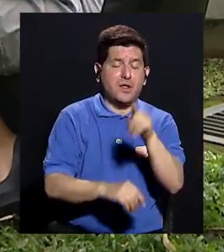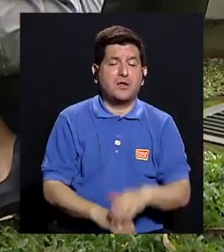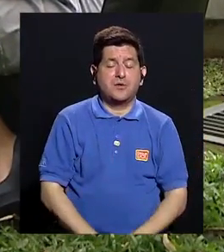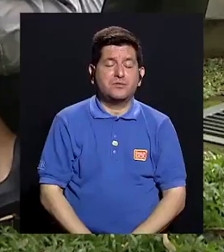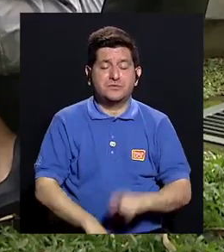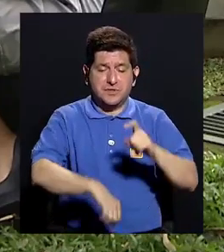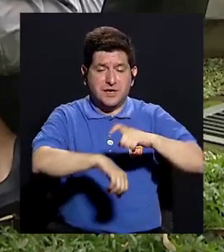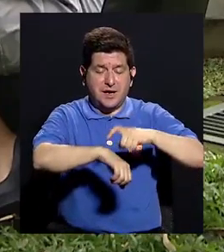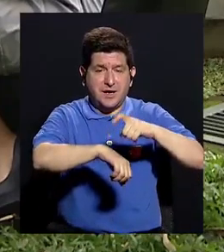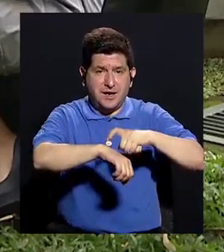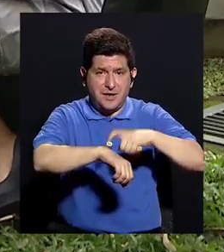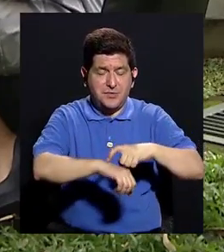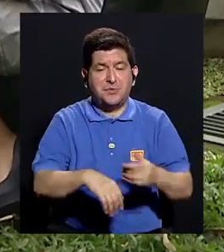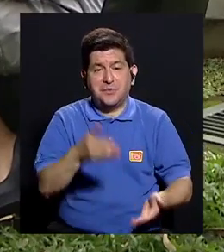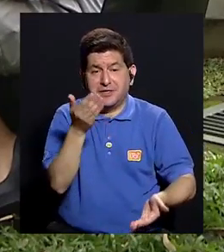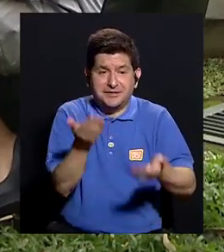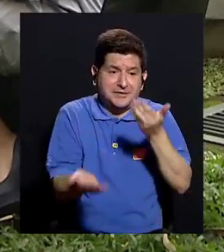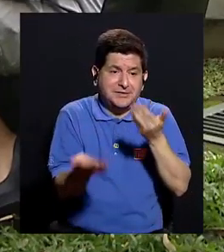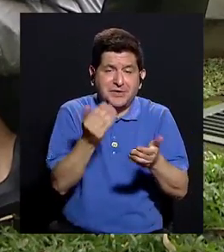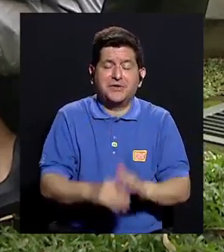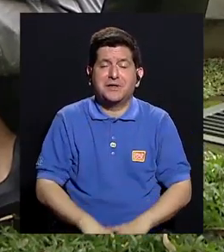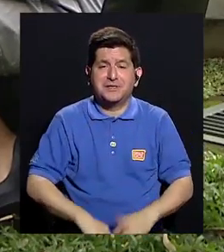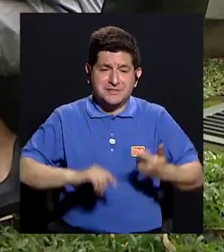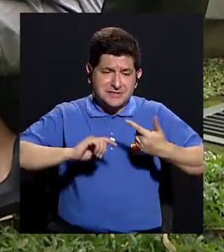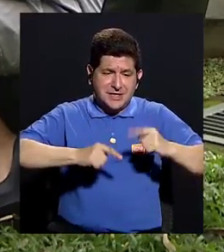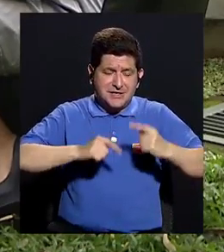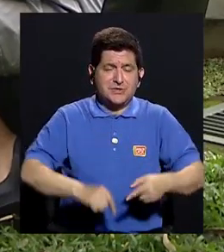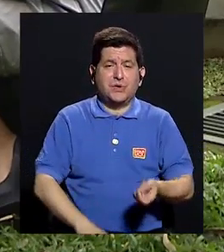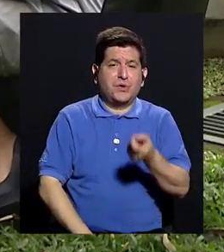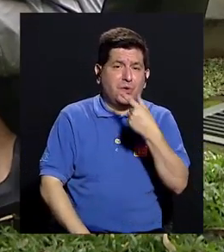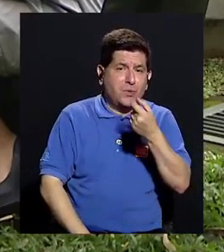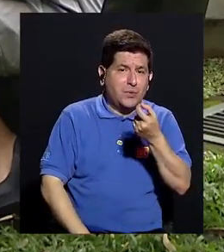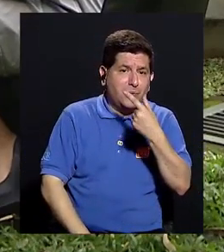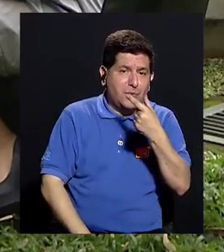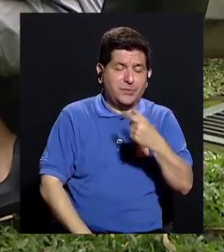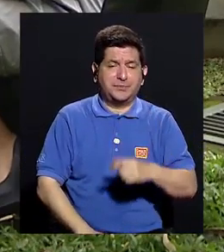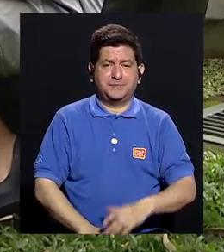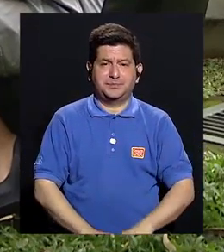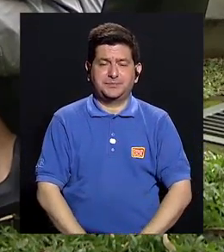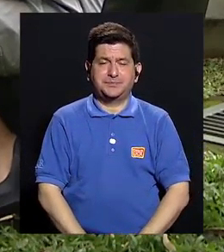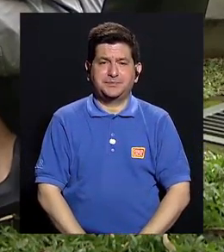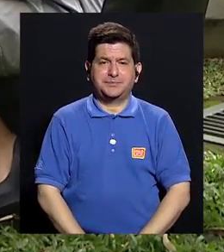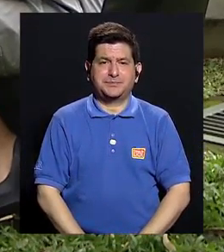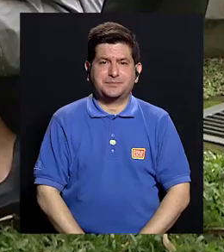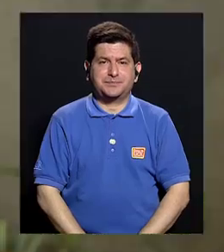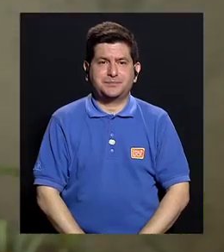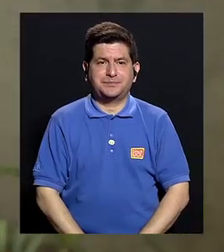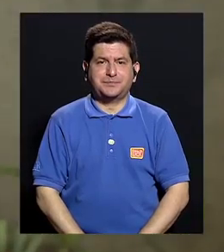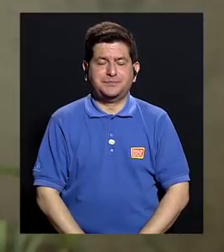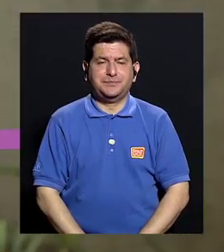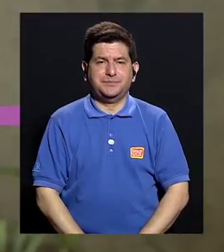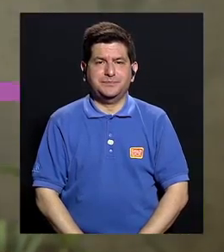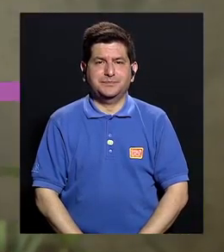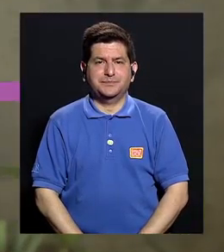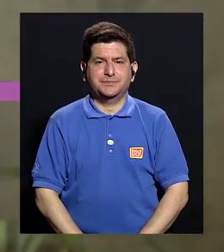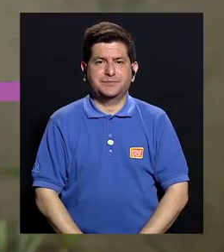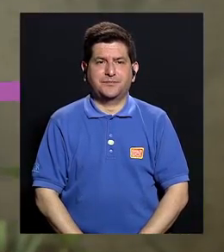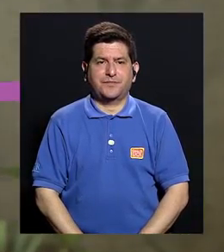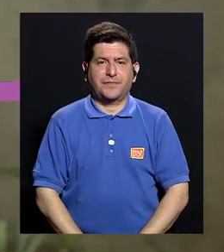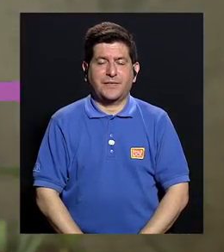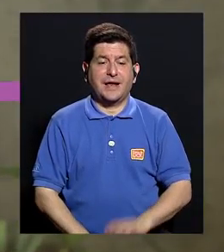diagnosticas a la hora de tener un dolor o algo, ¿verdad? Dentro de tu aparato intestinal. Este,